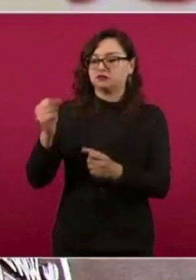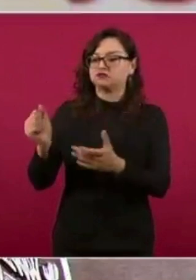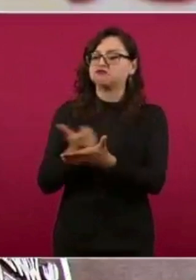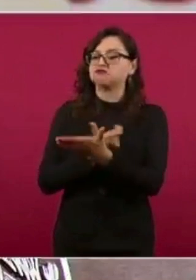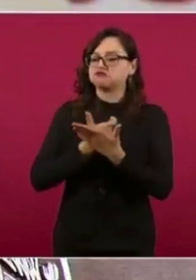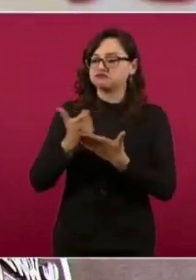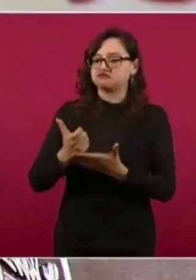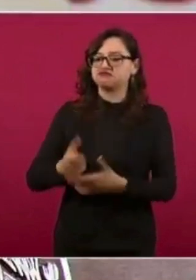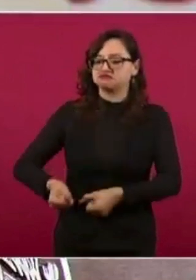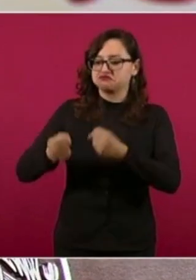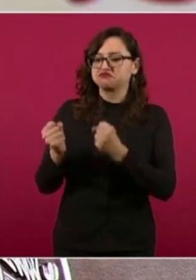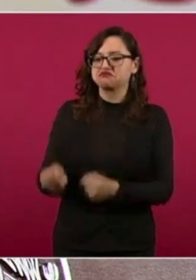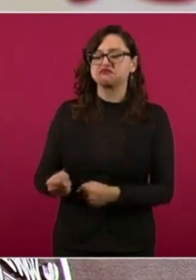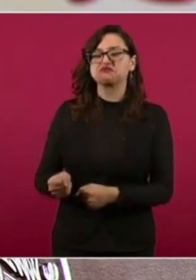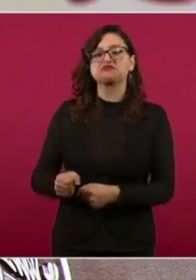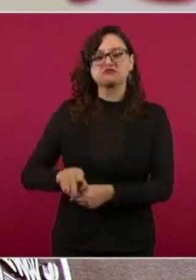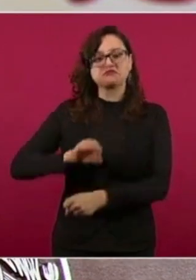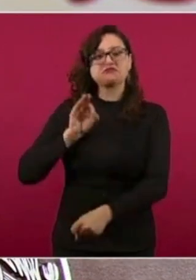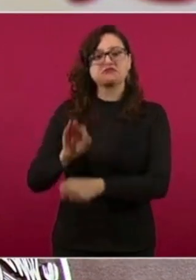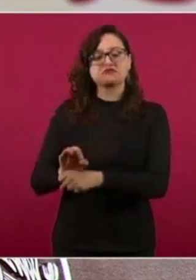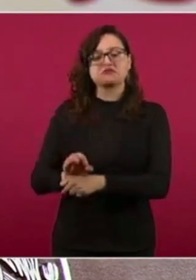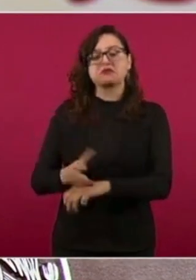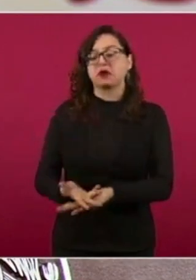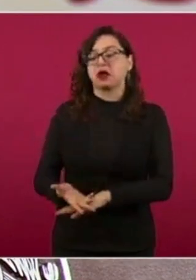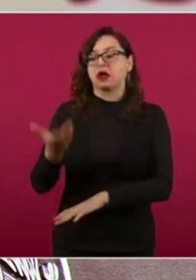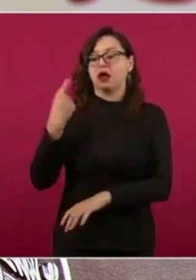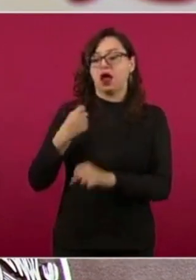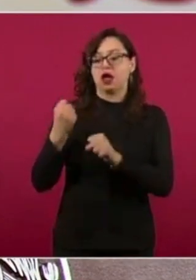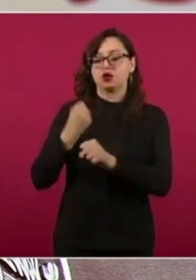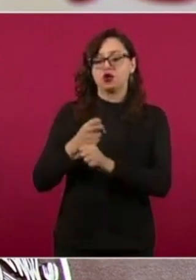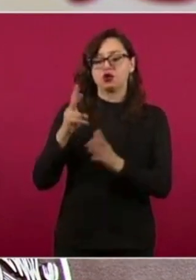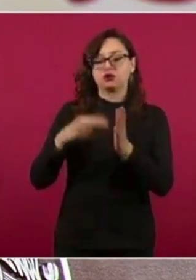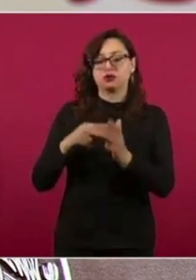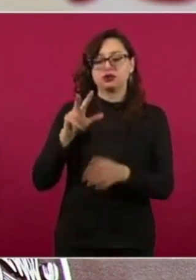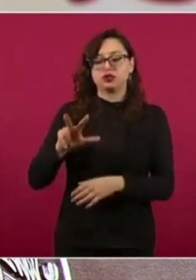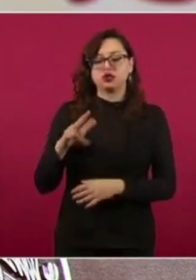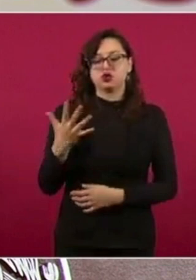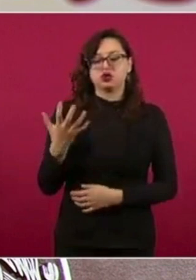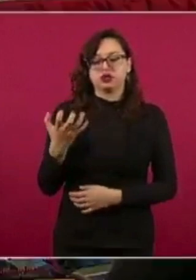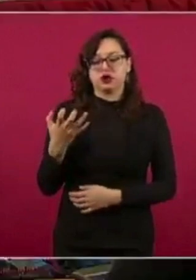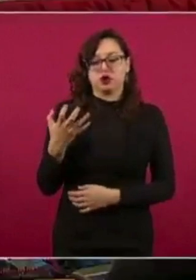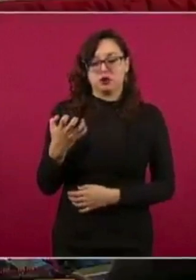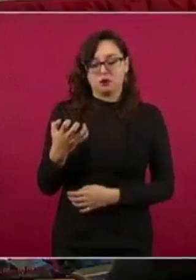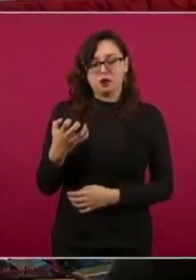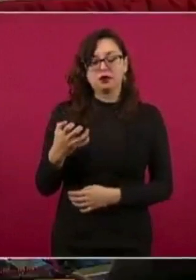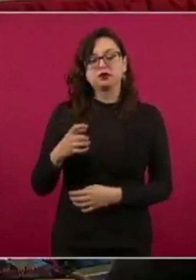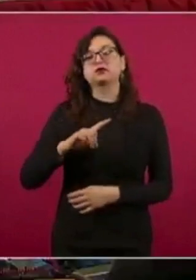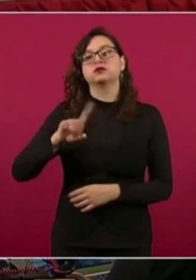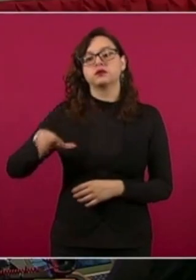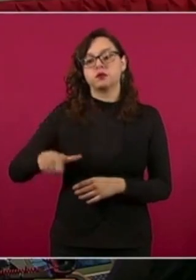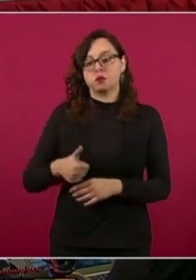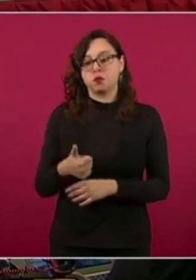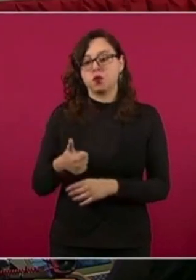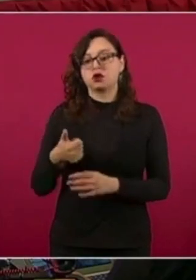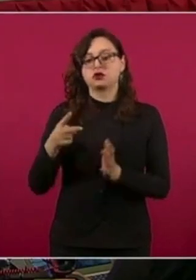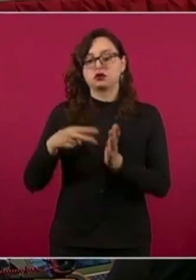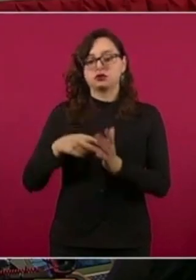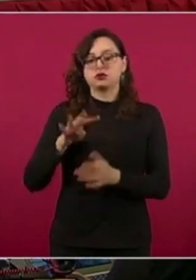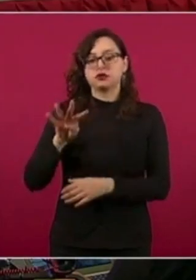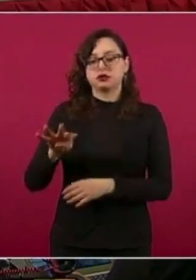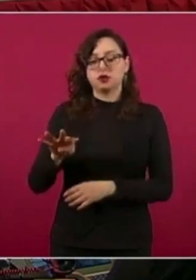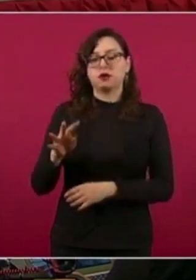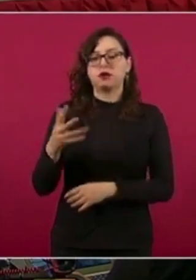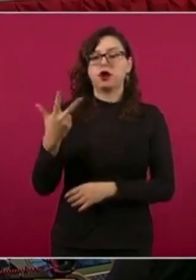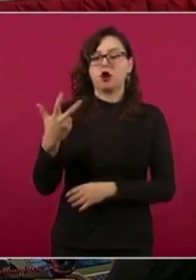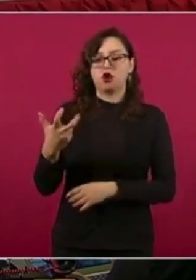En 2018 teníamos un precio aproximado de 5.70, se incrementó a 8 en el primer año de la actual administración,